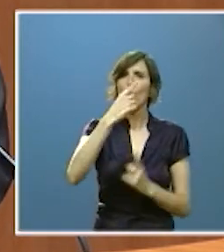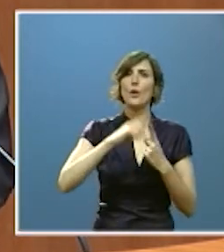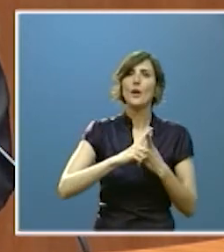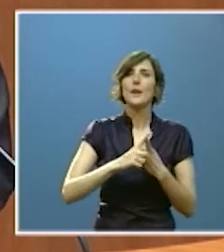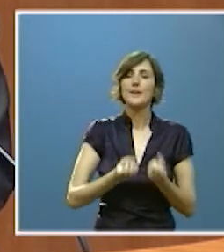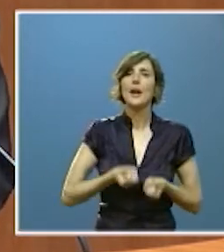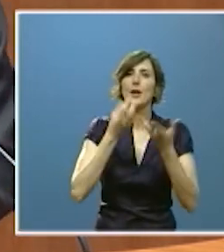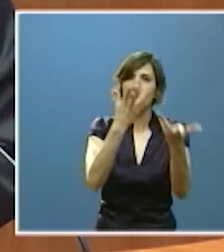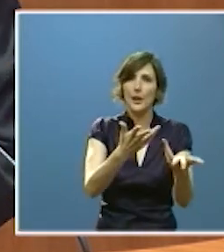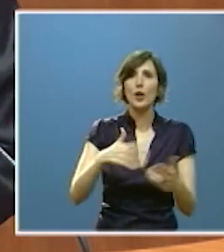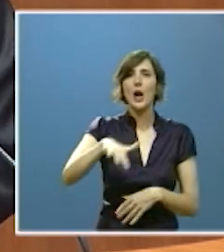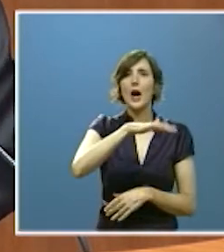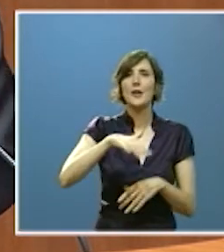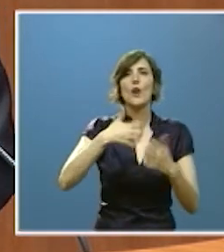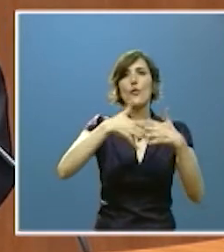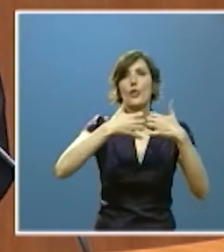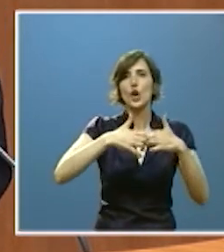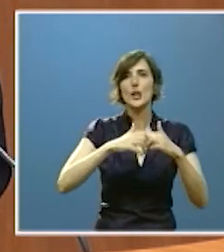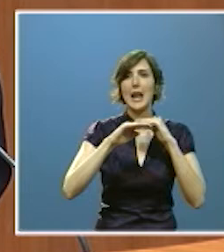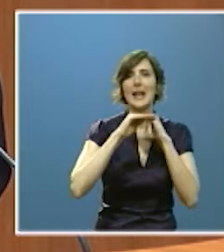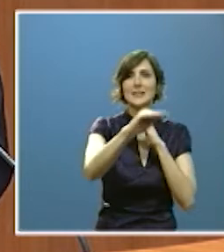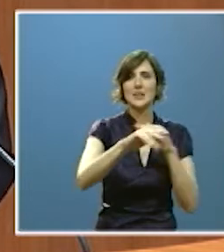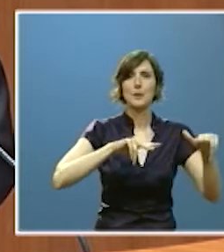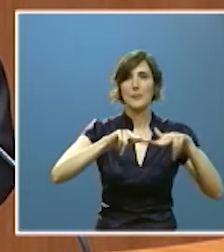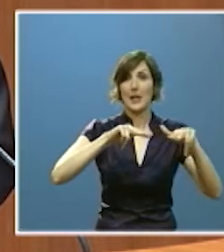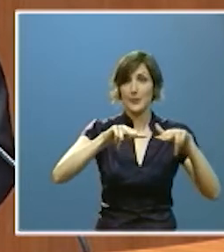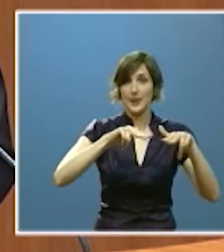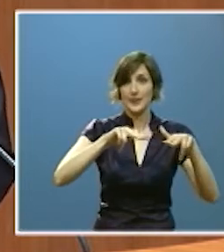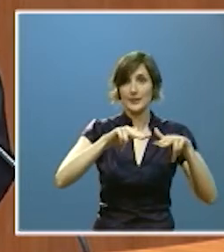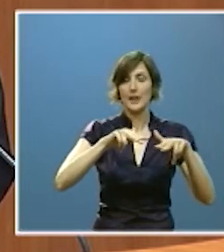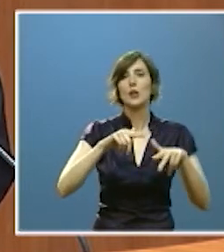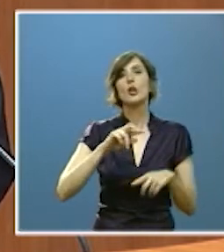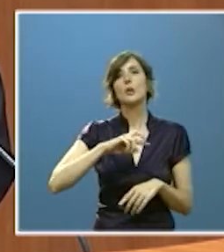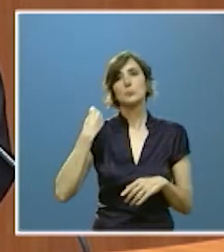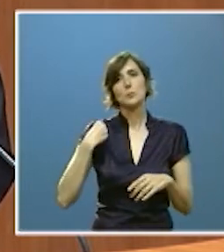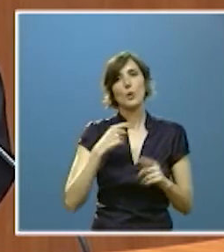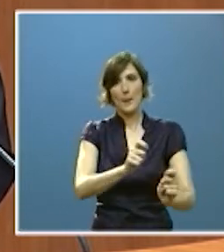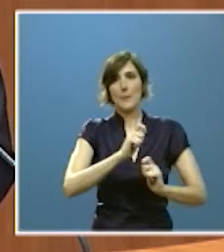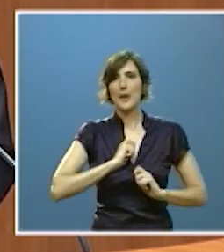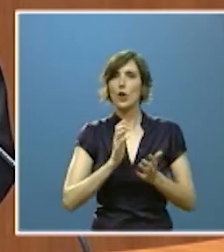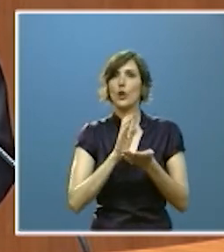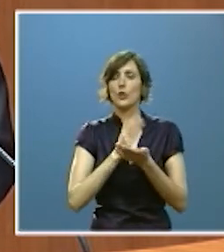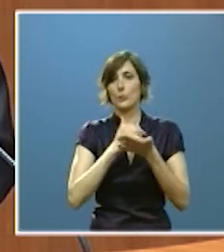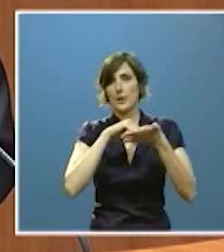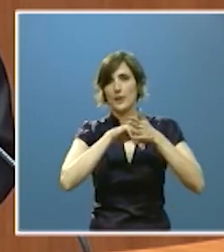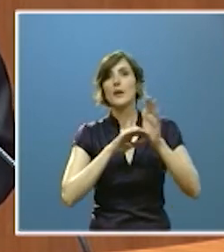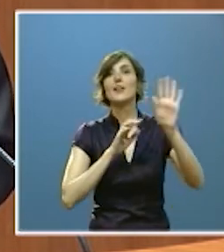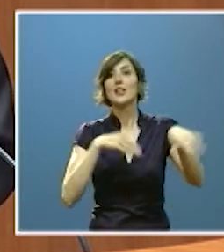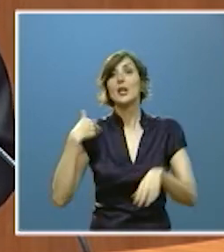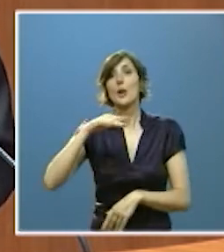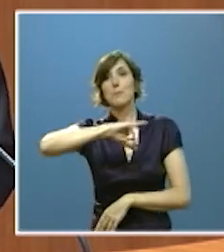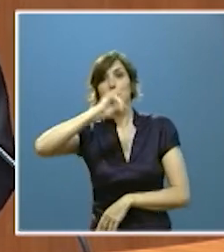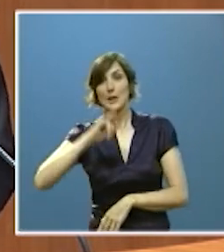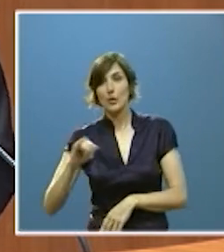área funcional estable de Benavente que culmina la ordenación del territorio urbano de la comunidad y por otro la consideración de la comarca del Bierzo como